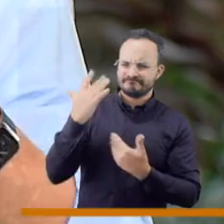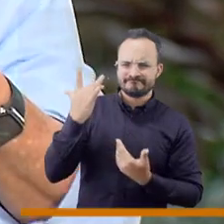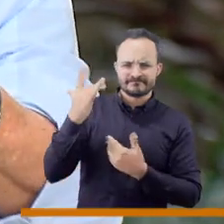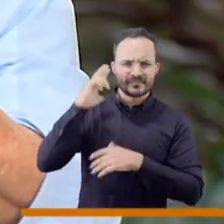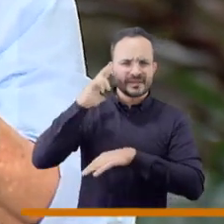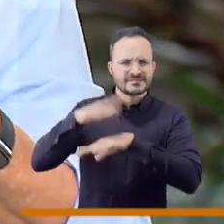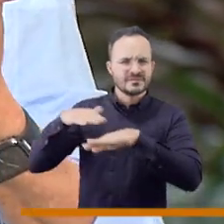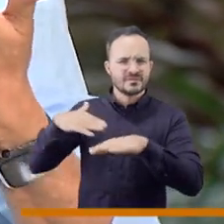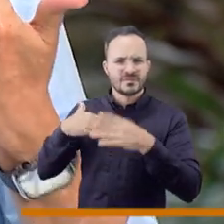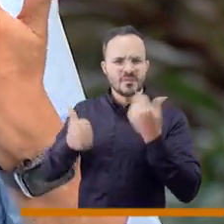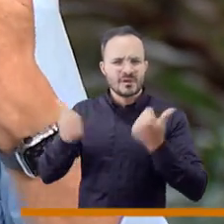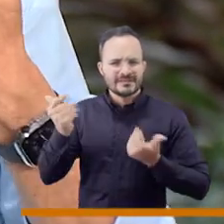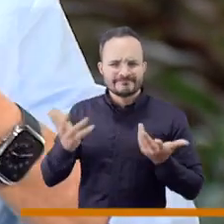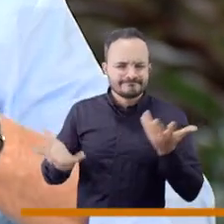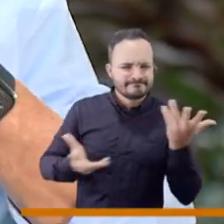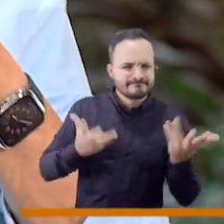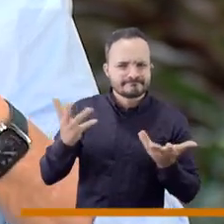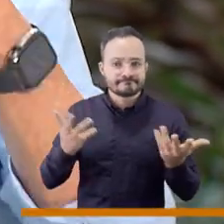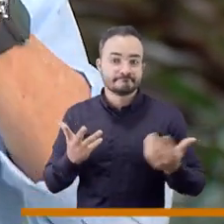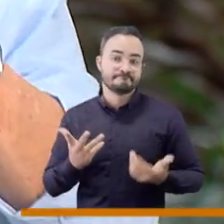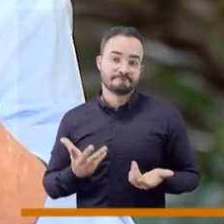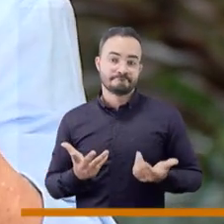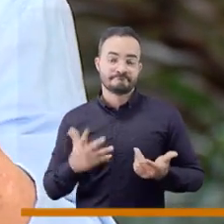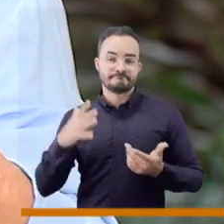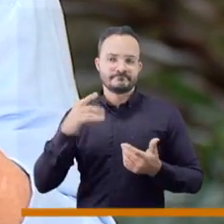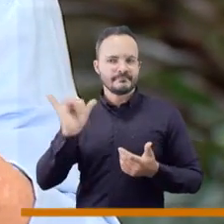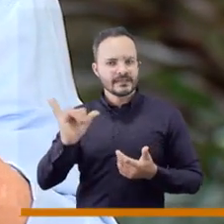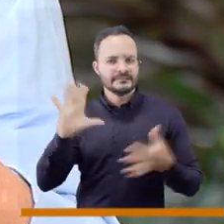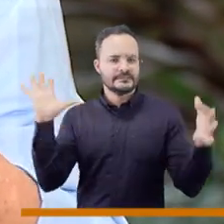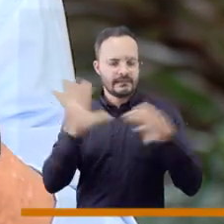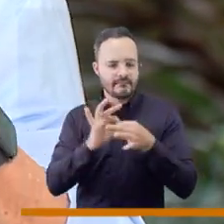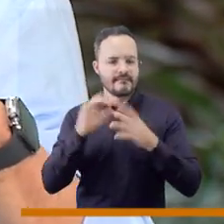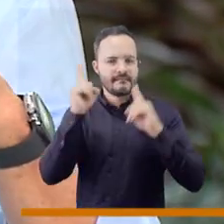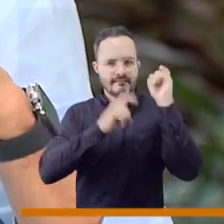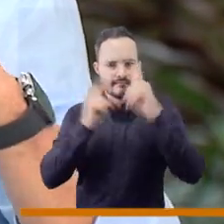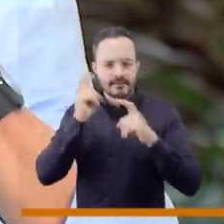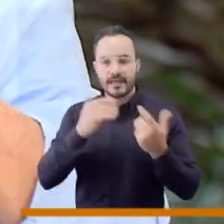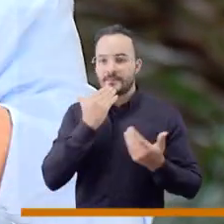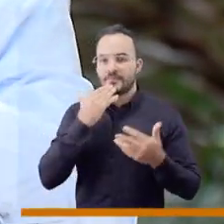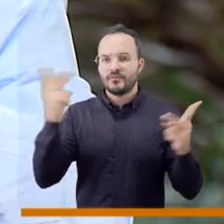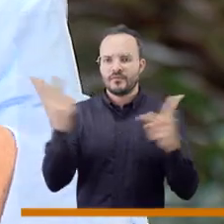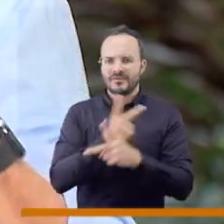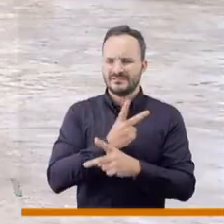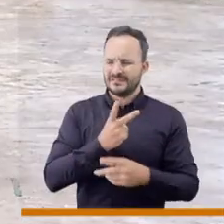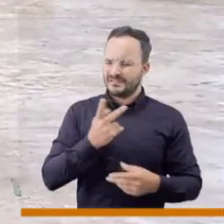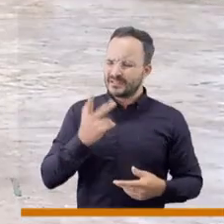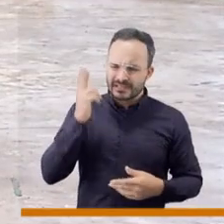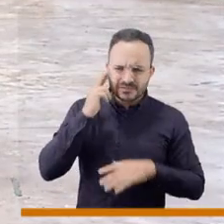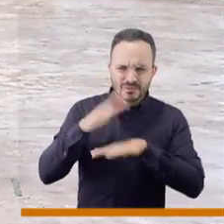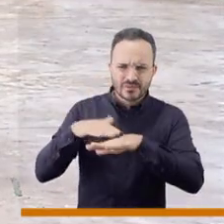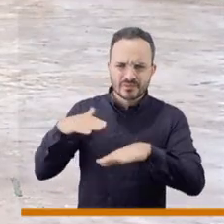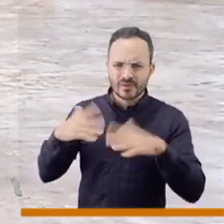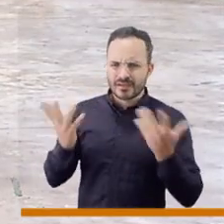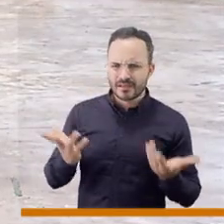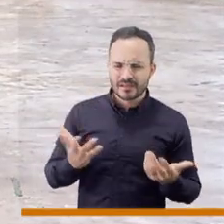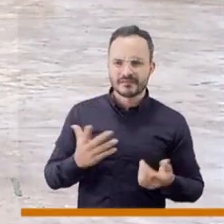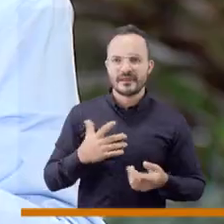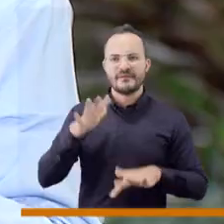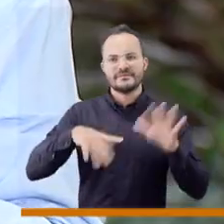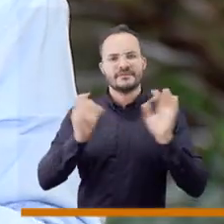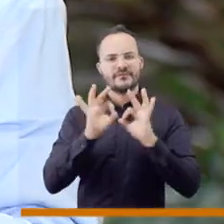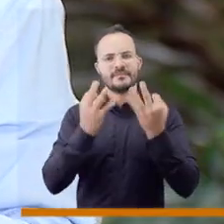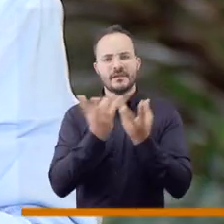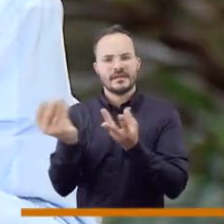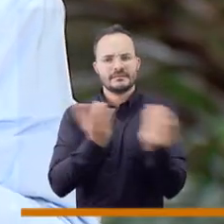Y cuando usted empieza a desenvolver esto, por qué llegó este hombre ahí, empieza a encontrar todas las historias que quiera. Una